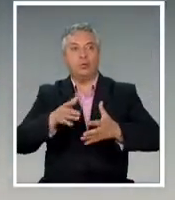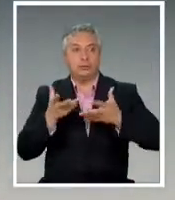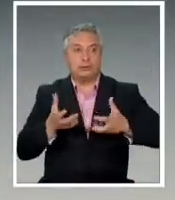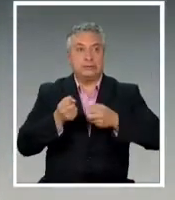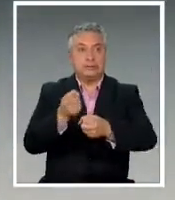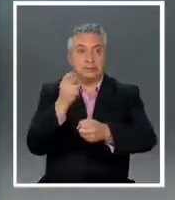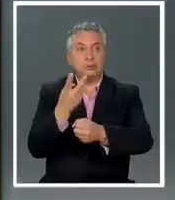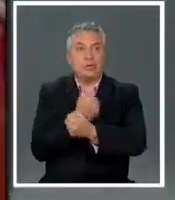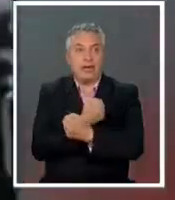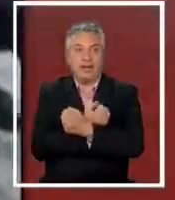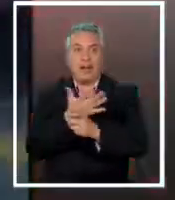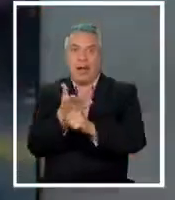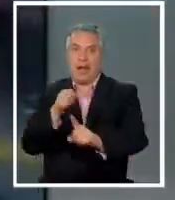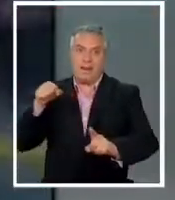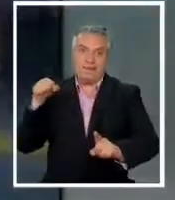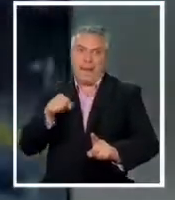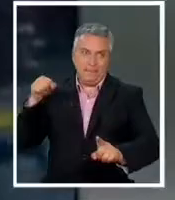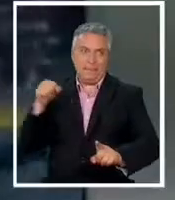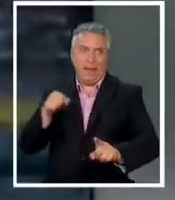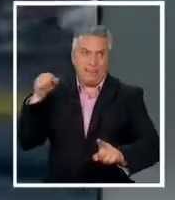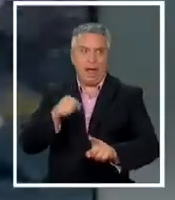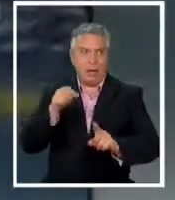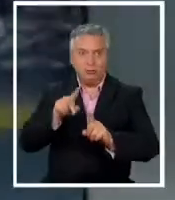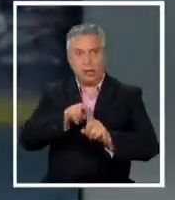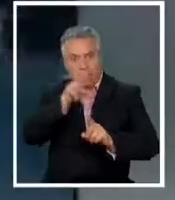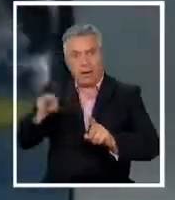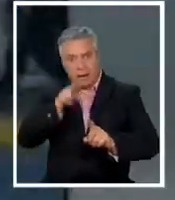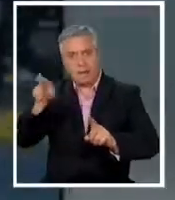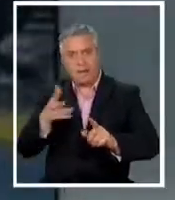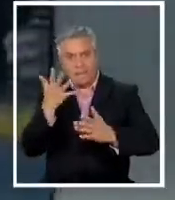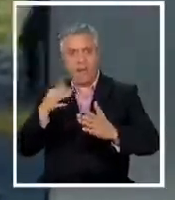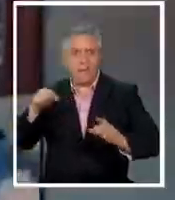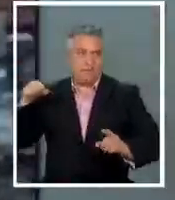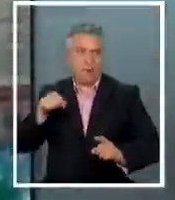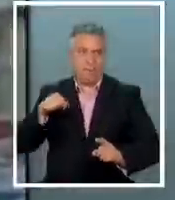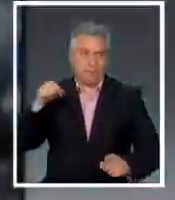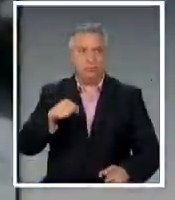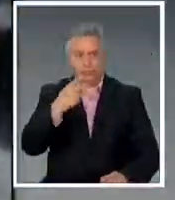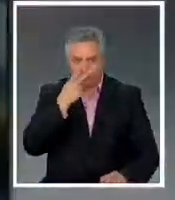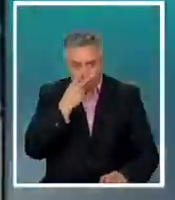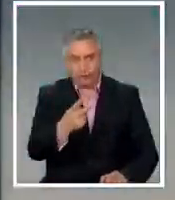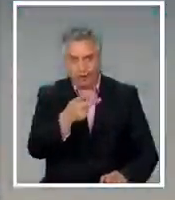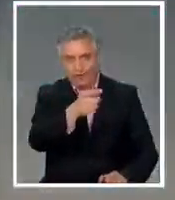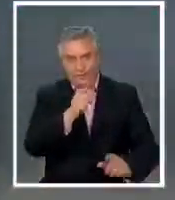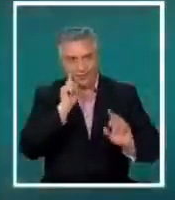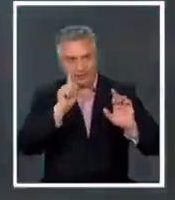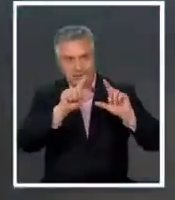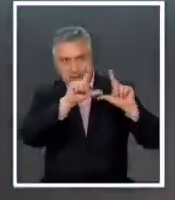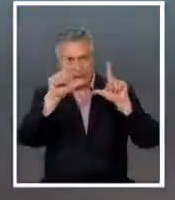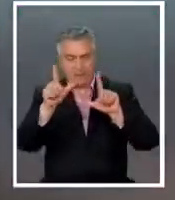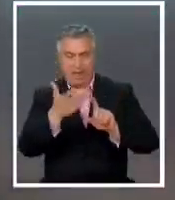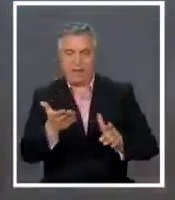al segundo carabinero para luego agredirlo con reiterados golpes de puño como vemos en la escena